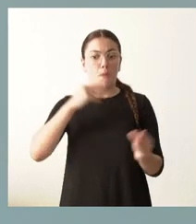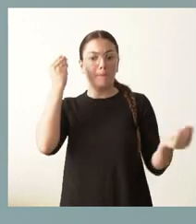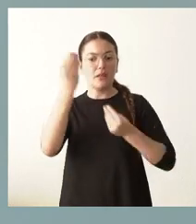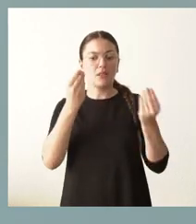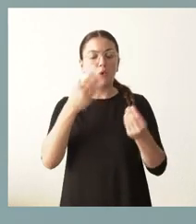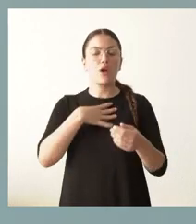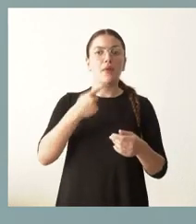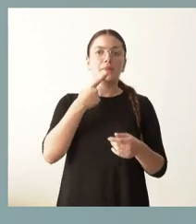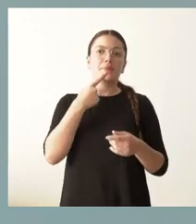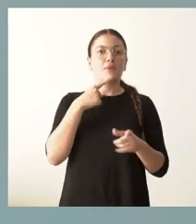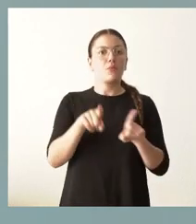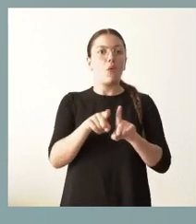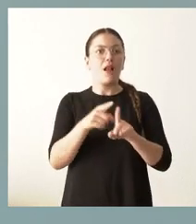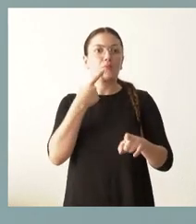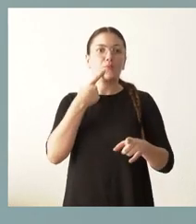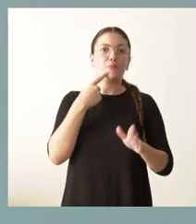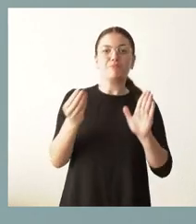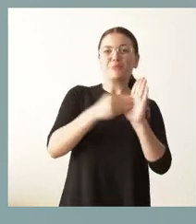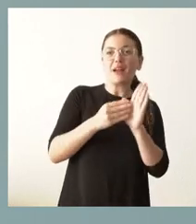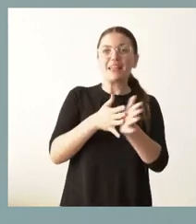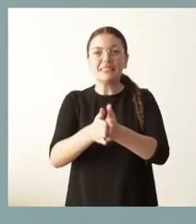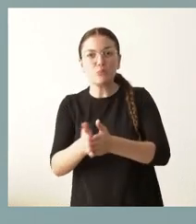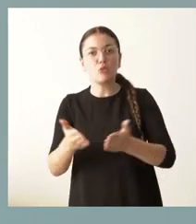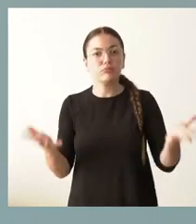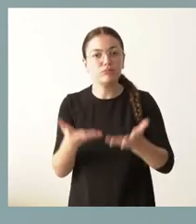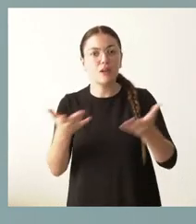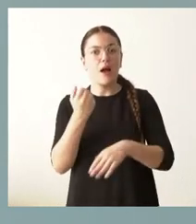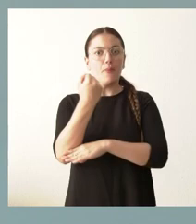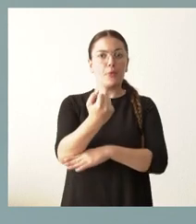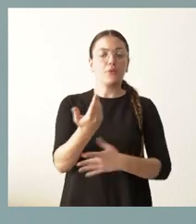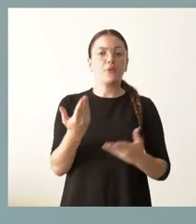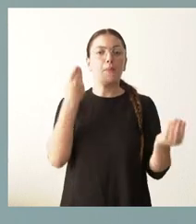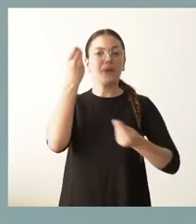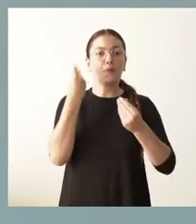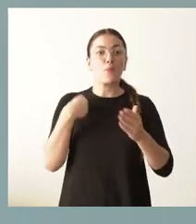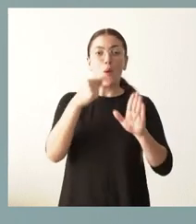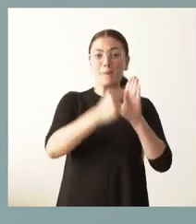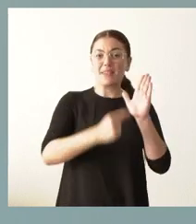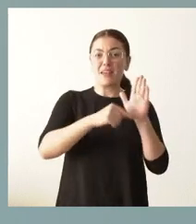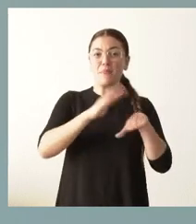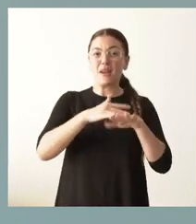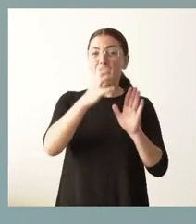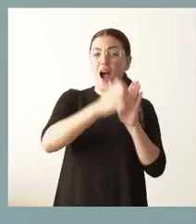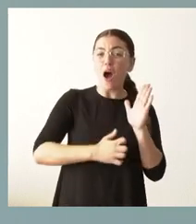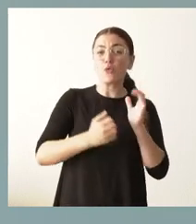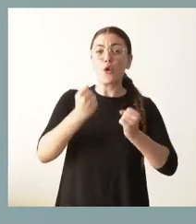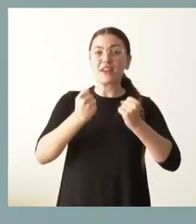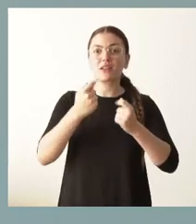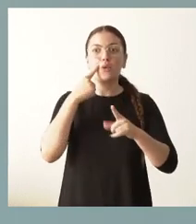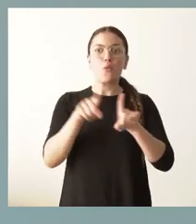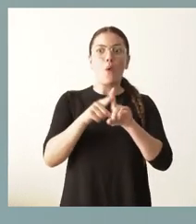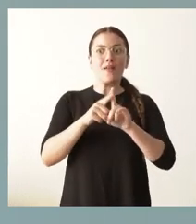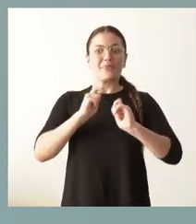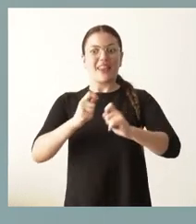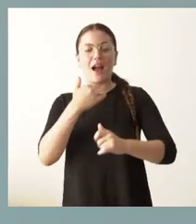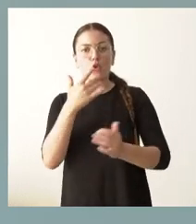estímulo, en el incentivo y en el apoyo. Creemos que las medidas de arro energético tienen que ser medidas pensadas en el estímulo, en el incentivo y en